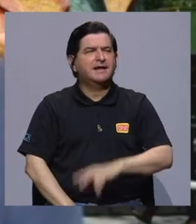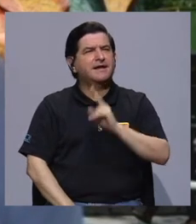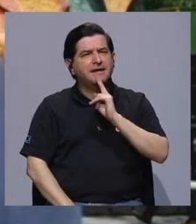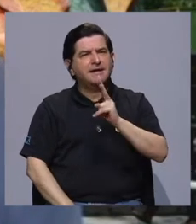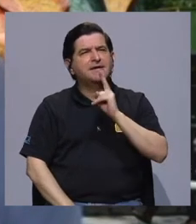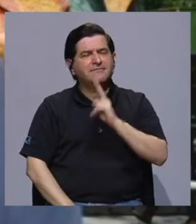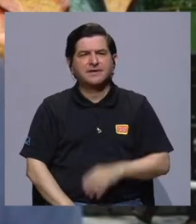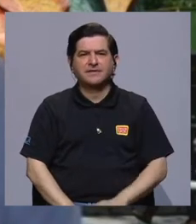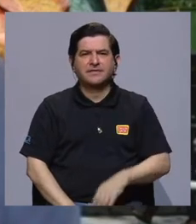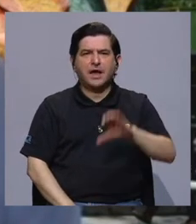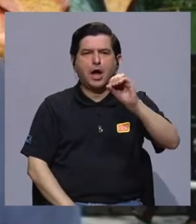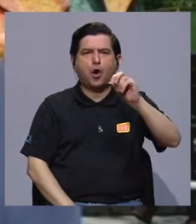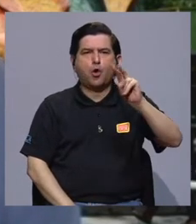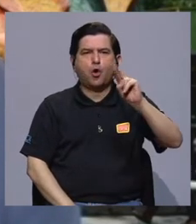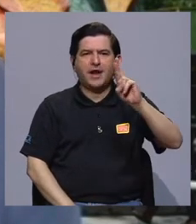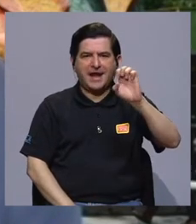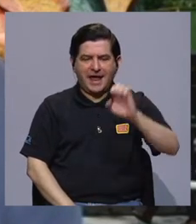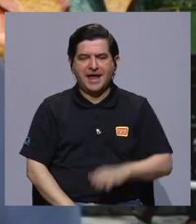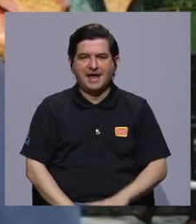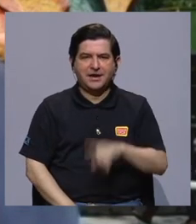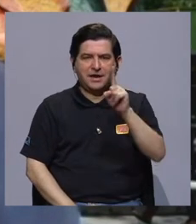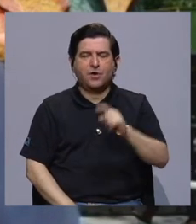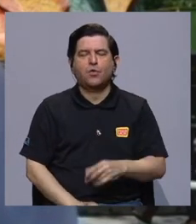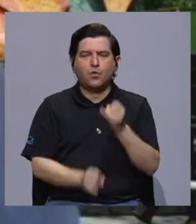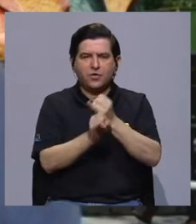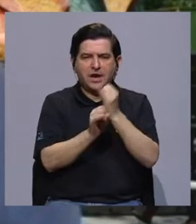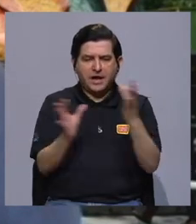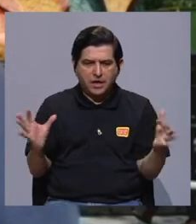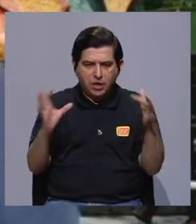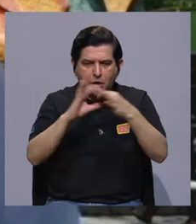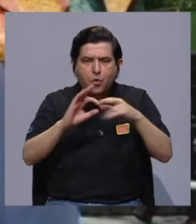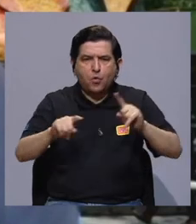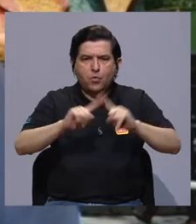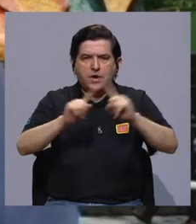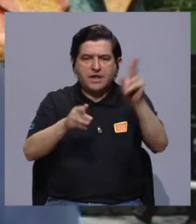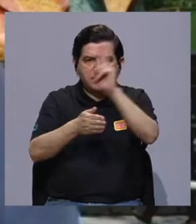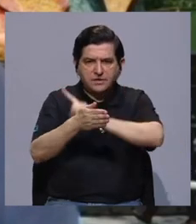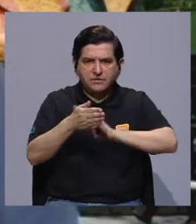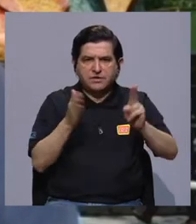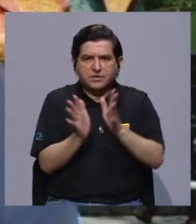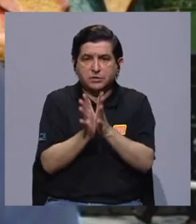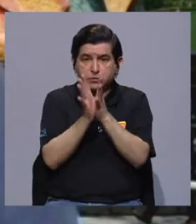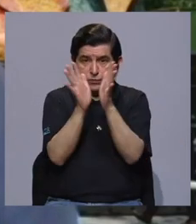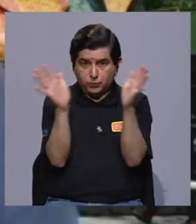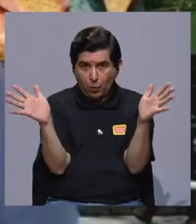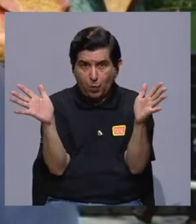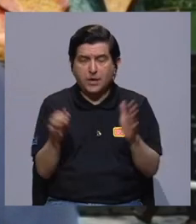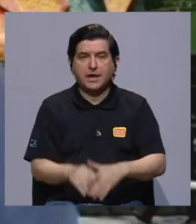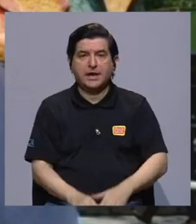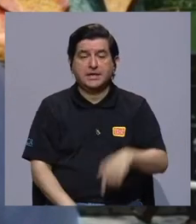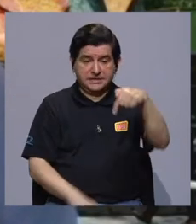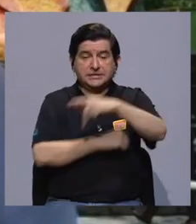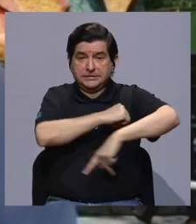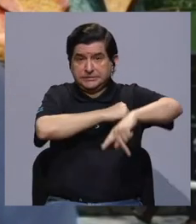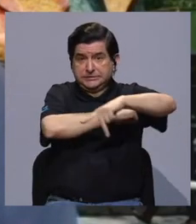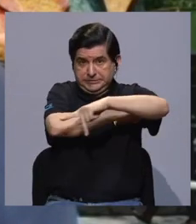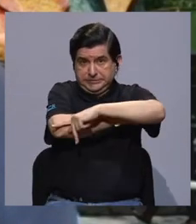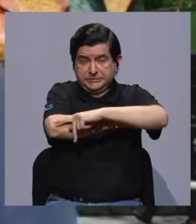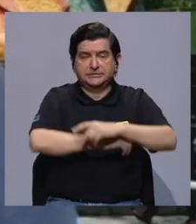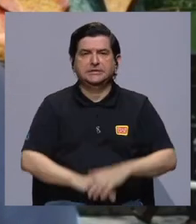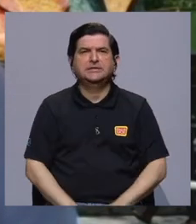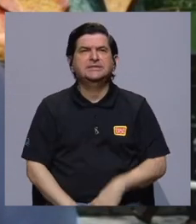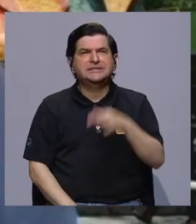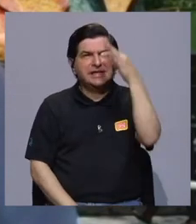En realidad, pues el CONARE como una instancia de confluencia entre las diferentes universidades públicas que tiene nuestro